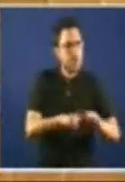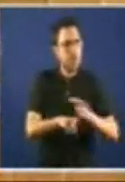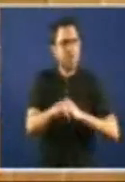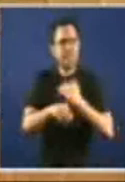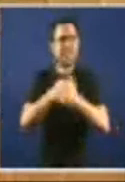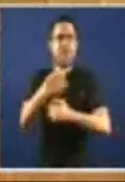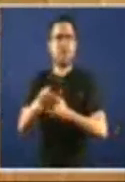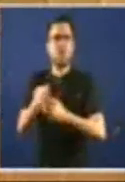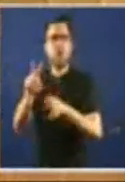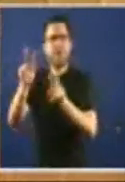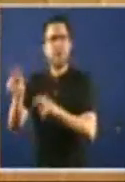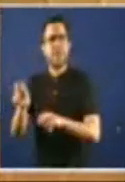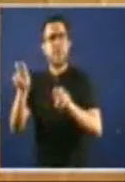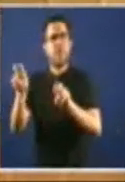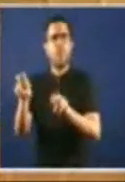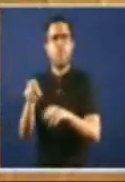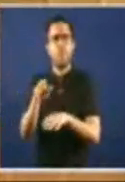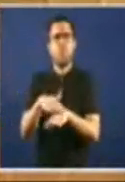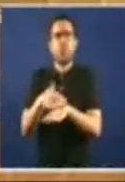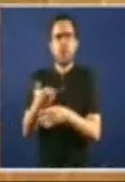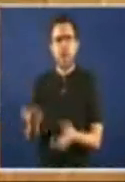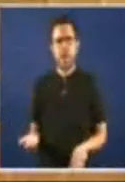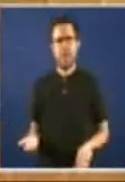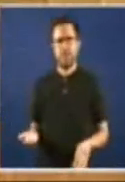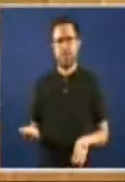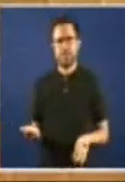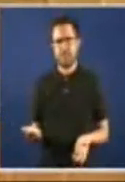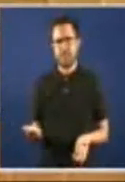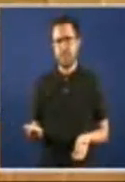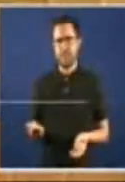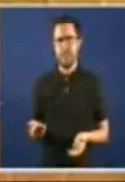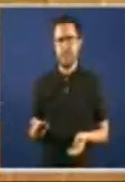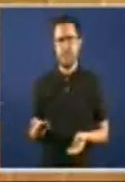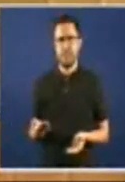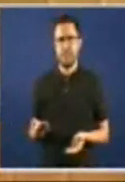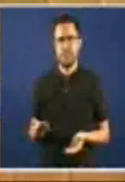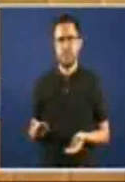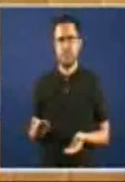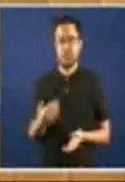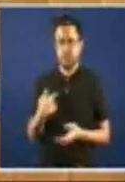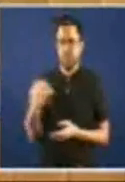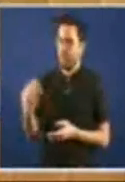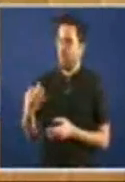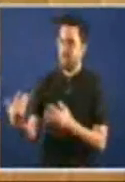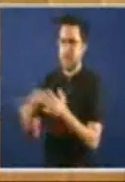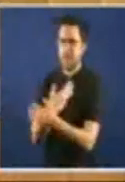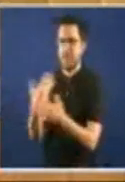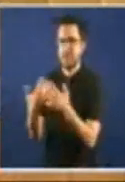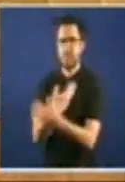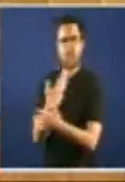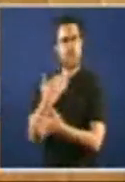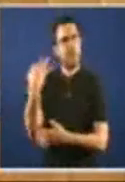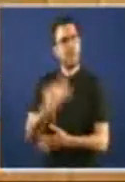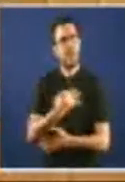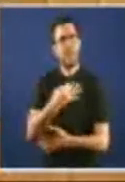En innovación Pois non sei Igual Eu espero que en algún momento O expliquen Como tamén Se niegan